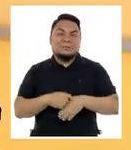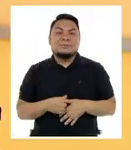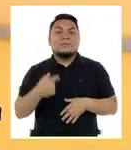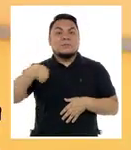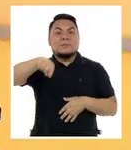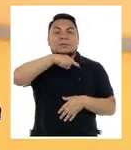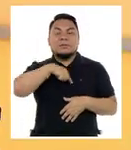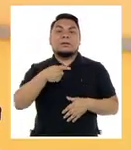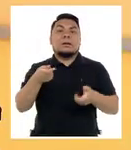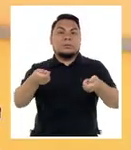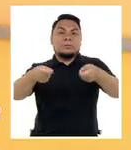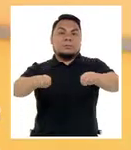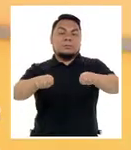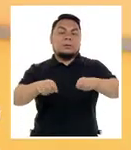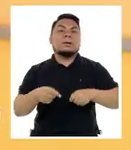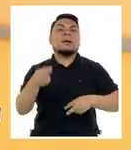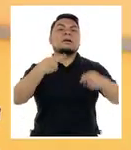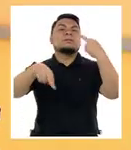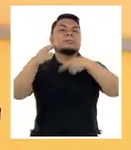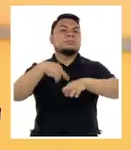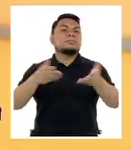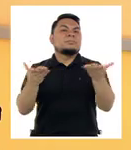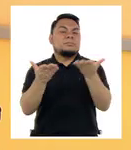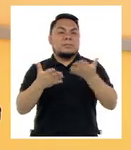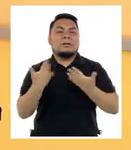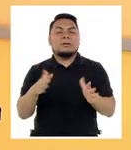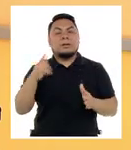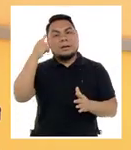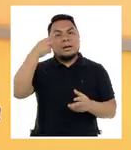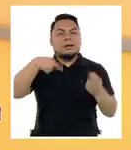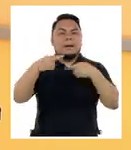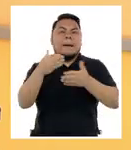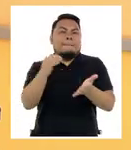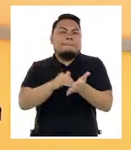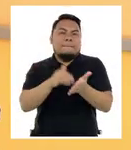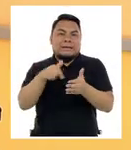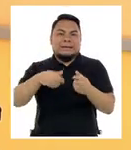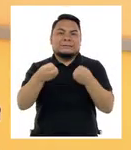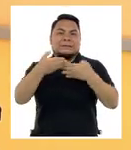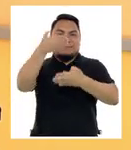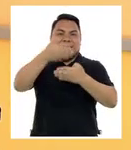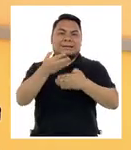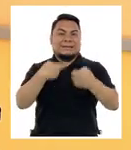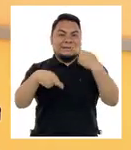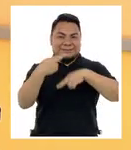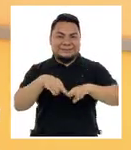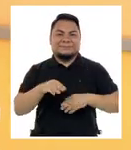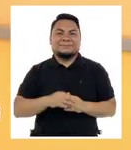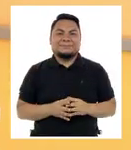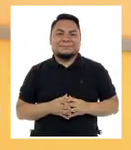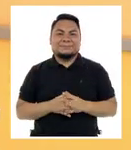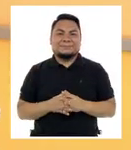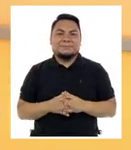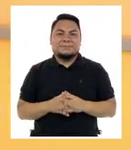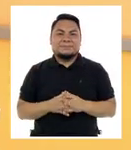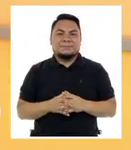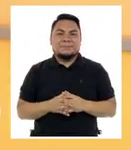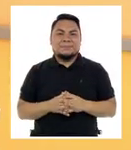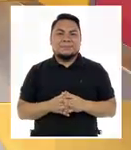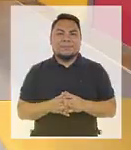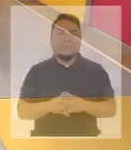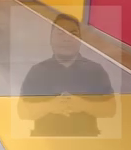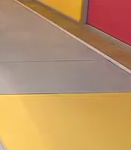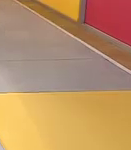oportunidad. Nosotros vamos a una pausa, amigos, y al regresar vamos a regresar con mucho más aquí en Sin Barreras. Así que no se muevan.